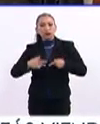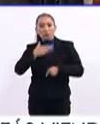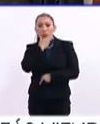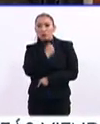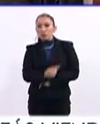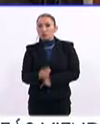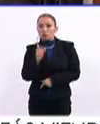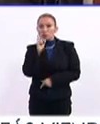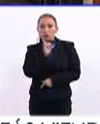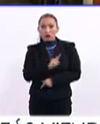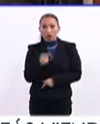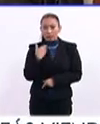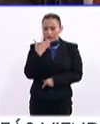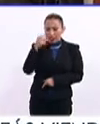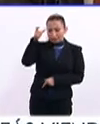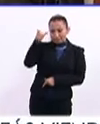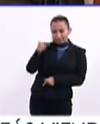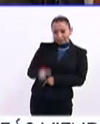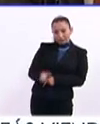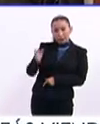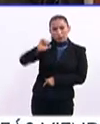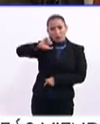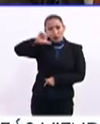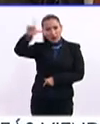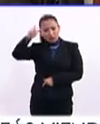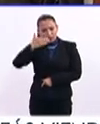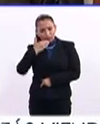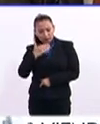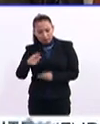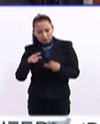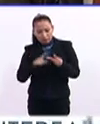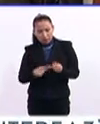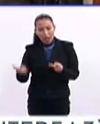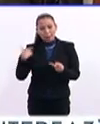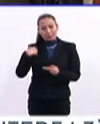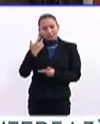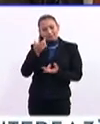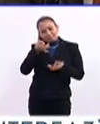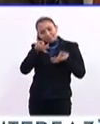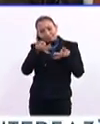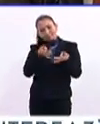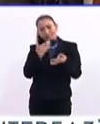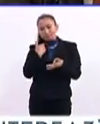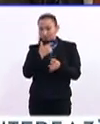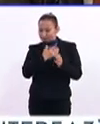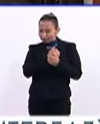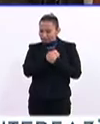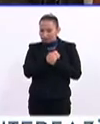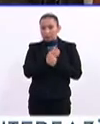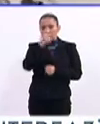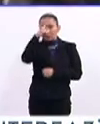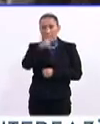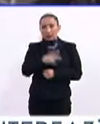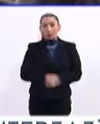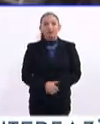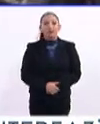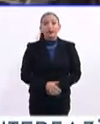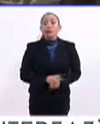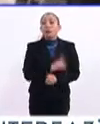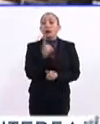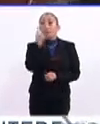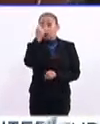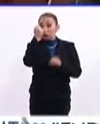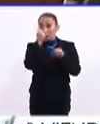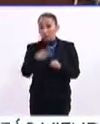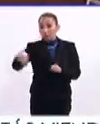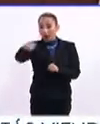ciudadanos, mejores profesionistas comprometidos con nuestro país. Y es que para